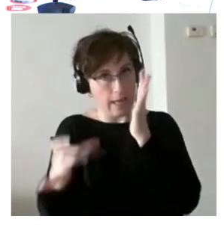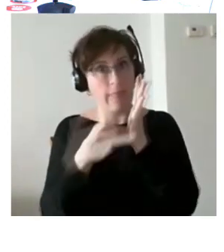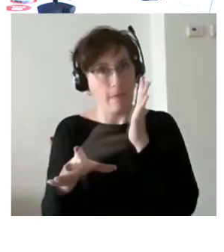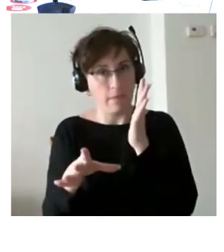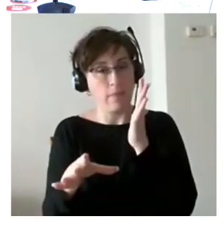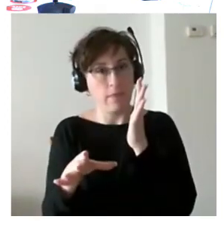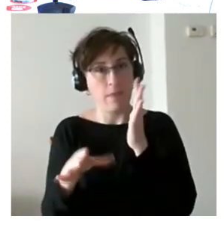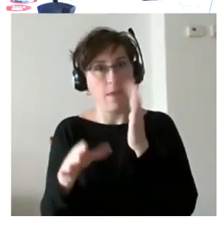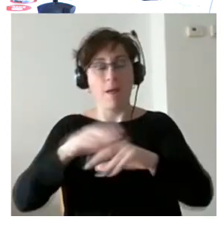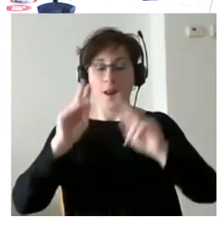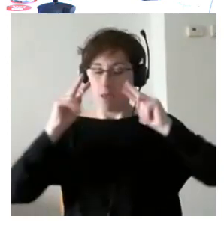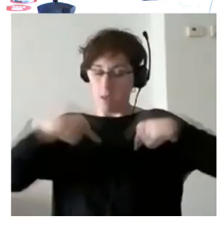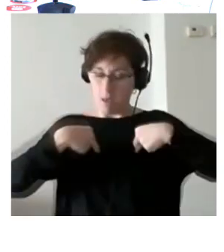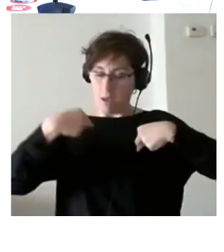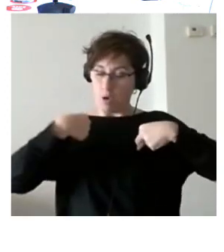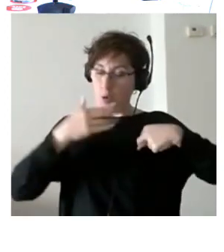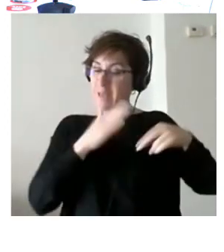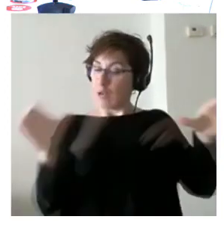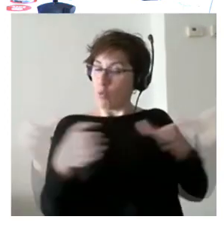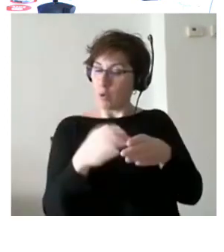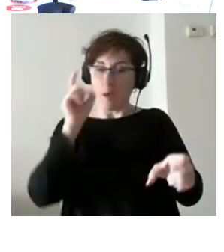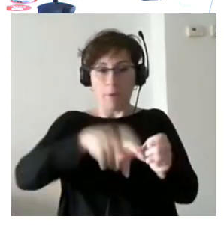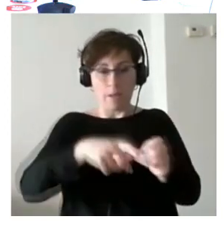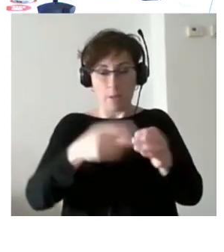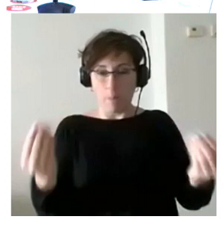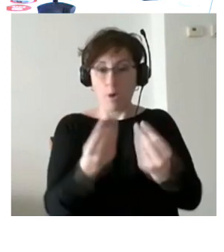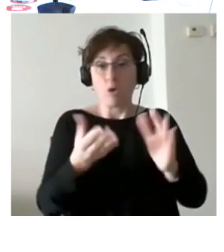ser más participativo en su comunidad y tener una mejor vida